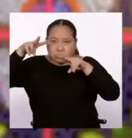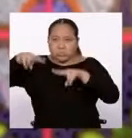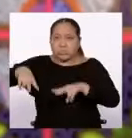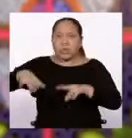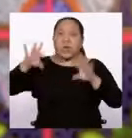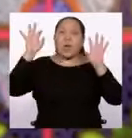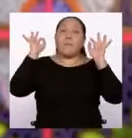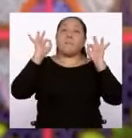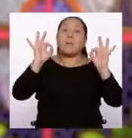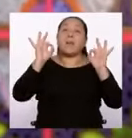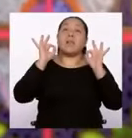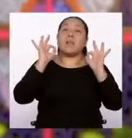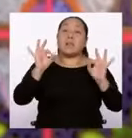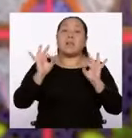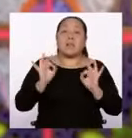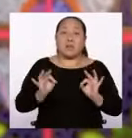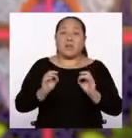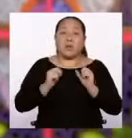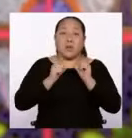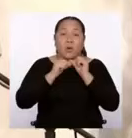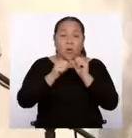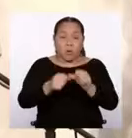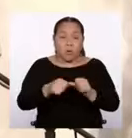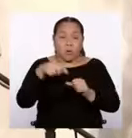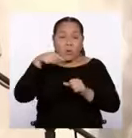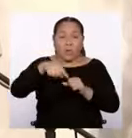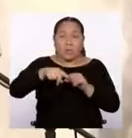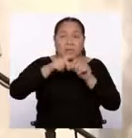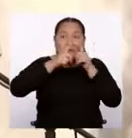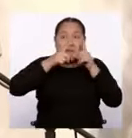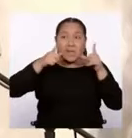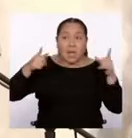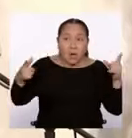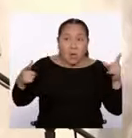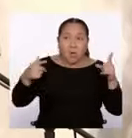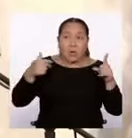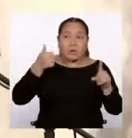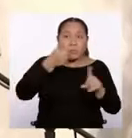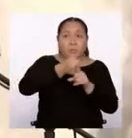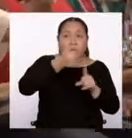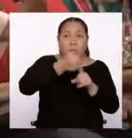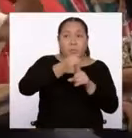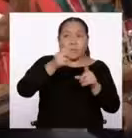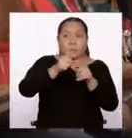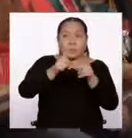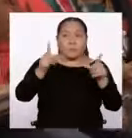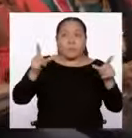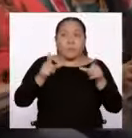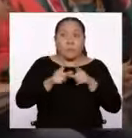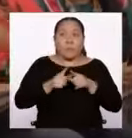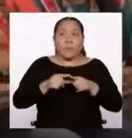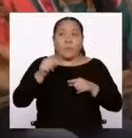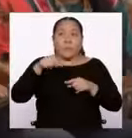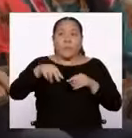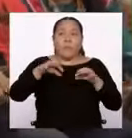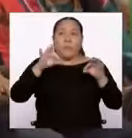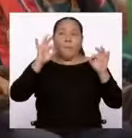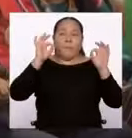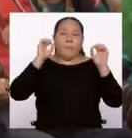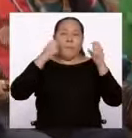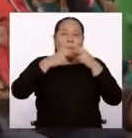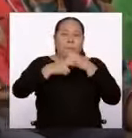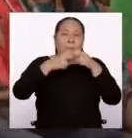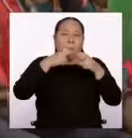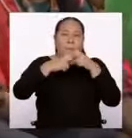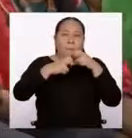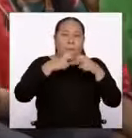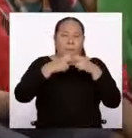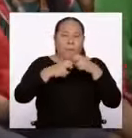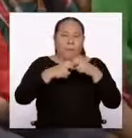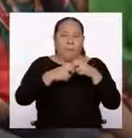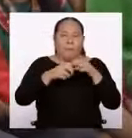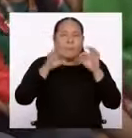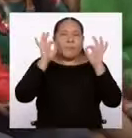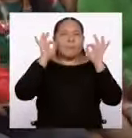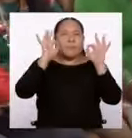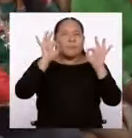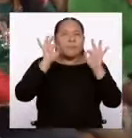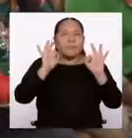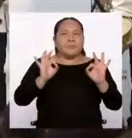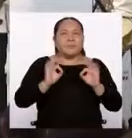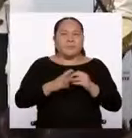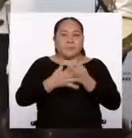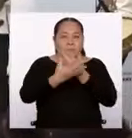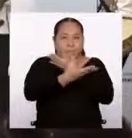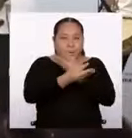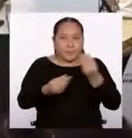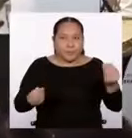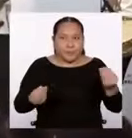riesgos que se ciernen sobre las lenguas indígenas, sobre la tragedia que significa su pérdida y sobre la